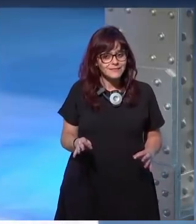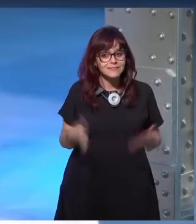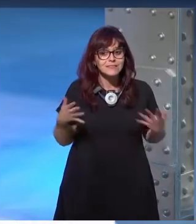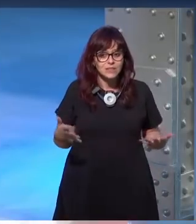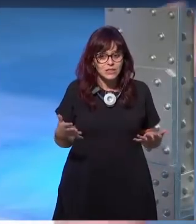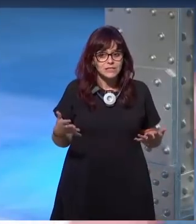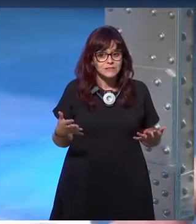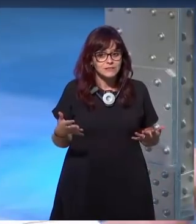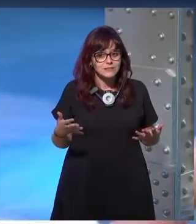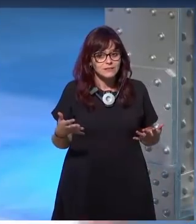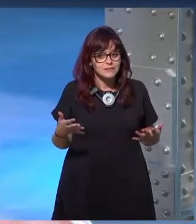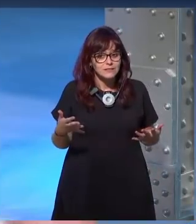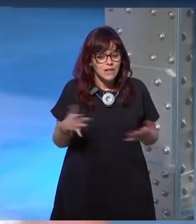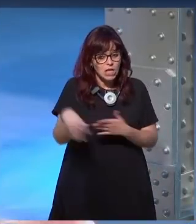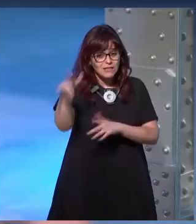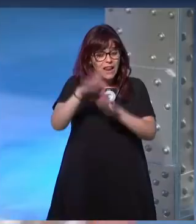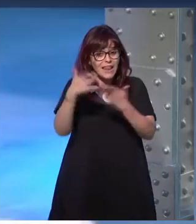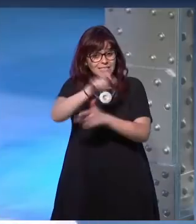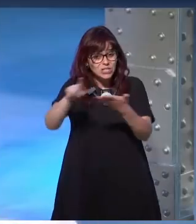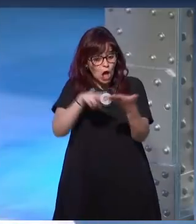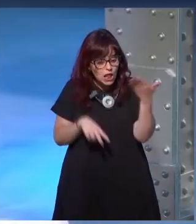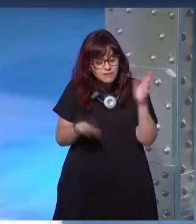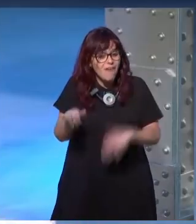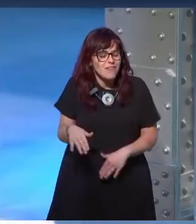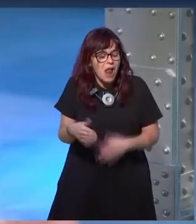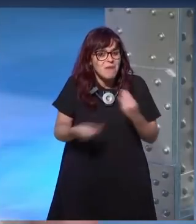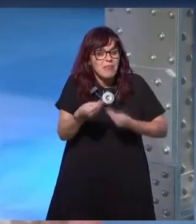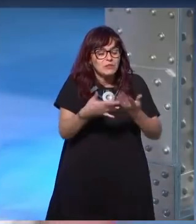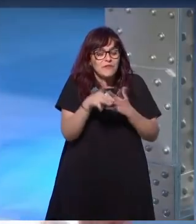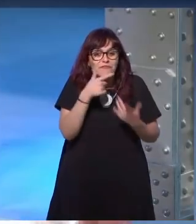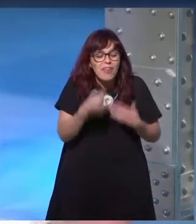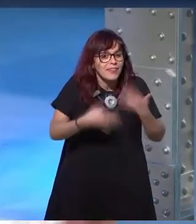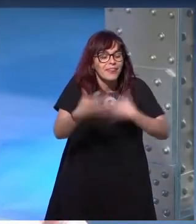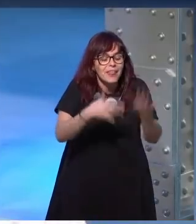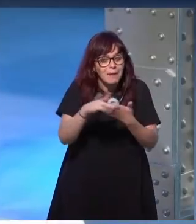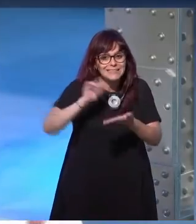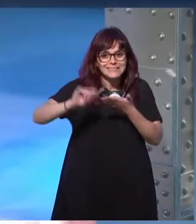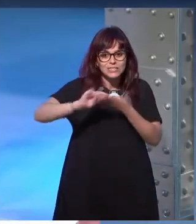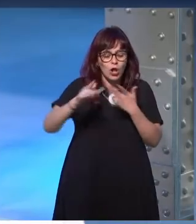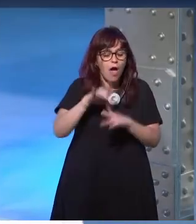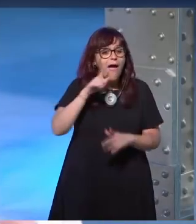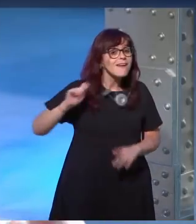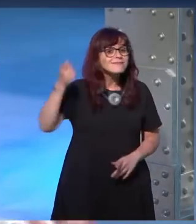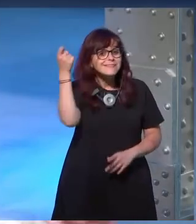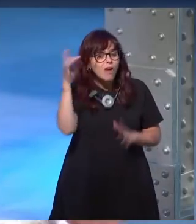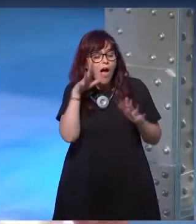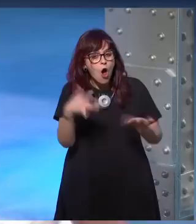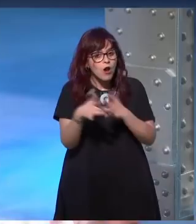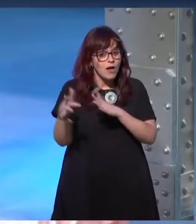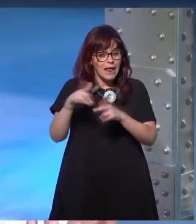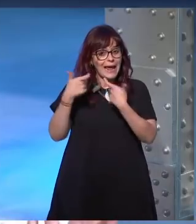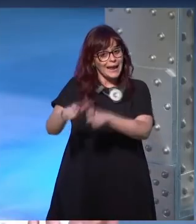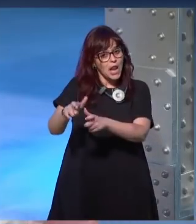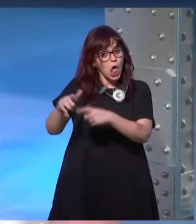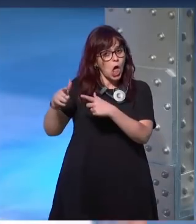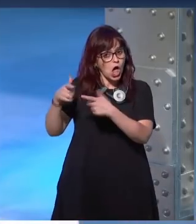y los lectores las lectoras hacemos que sea más fácil que las escritoras tengan éxito ahora en la literatura de